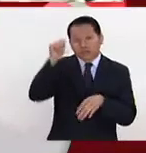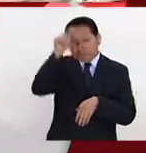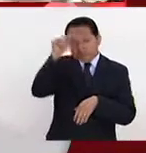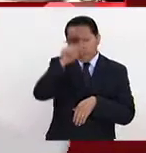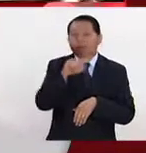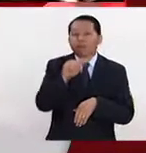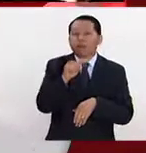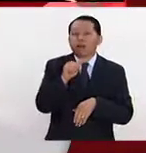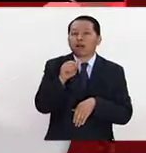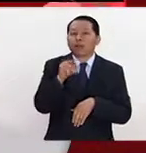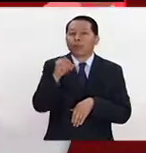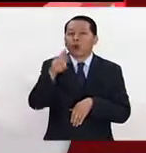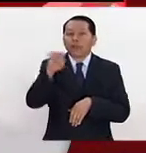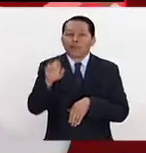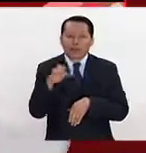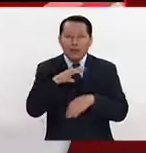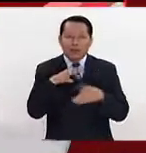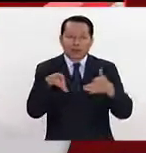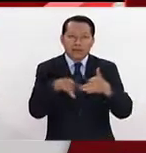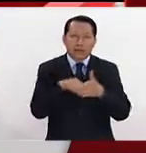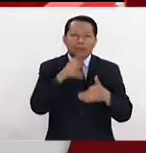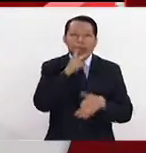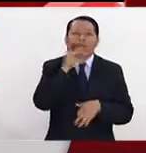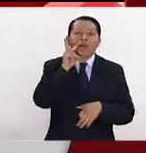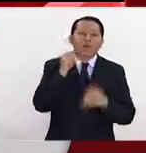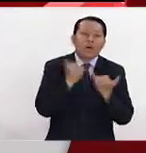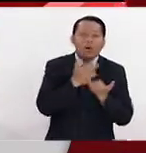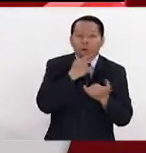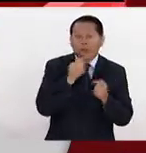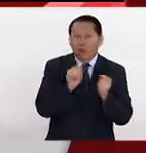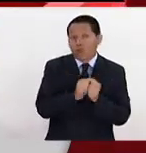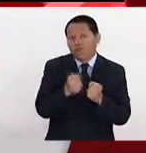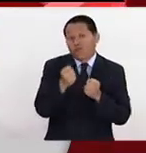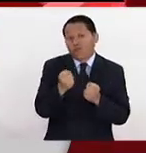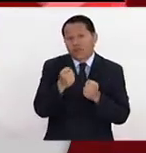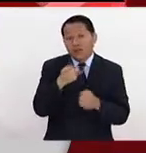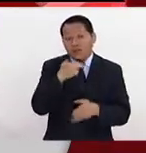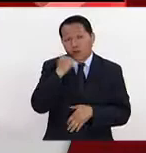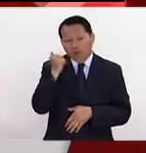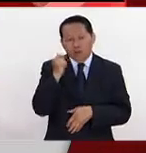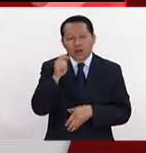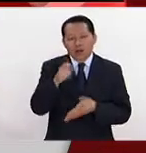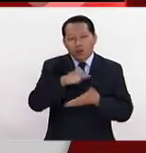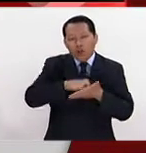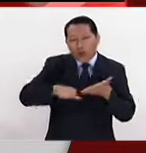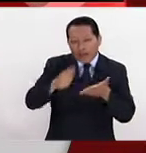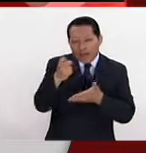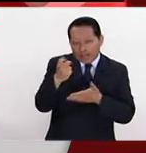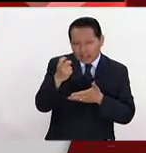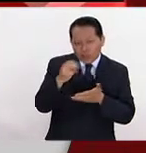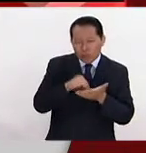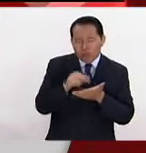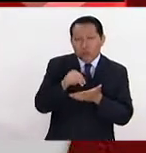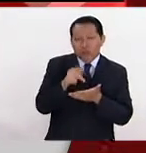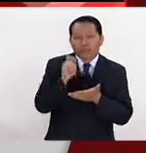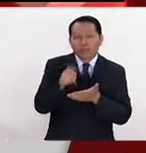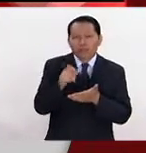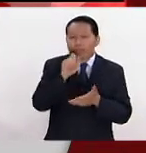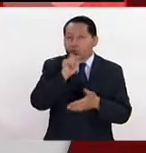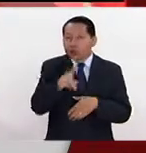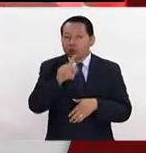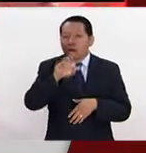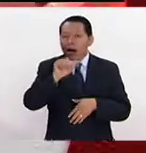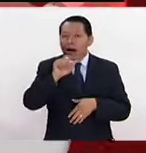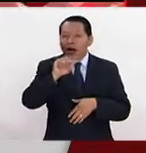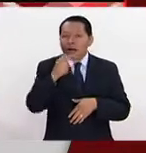Monte, que era uno de los más cercanos al Papa y un hombre con mucho poder y mucha influencia en Roma, compra ese cuadro, pero hasta ese momento Caraballo todavía